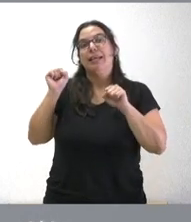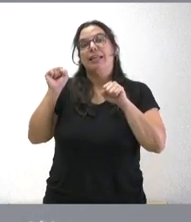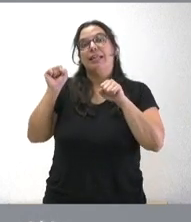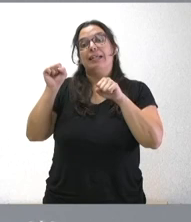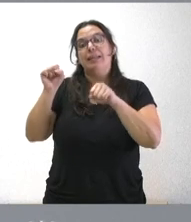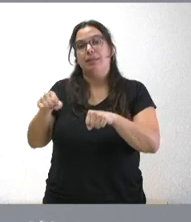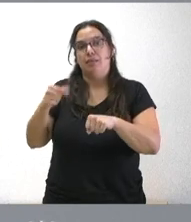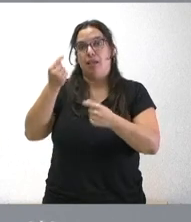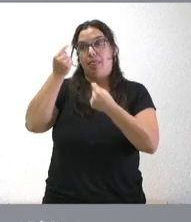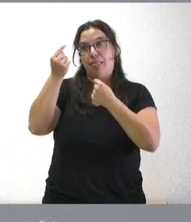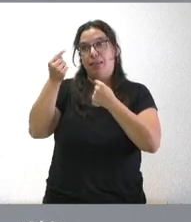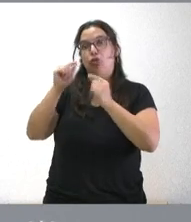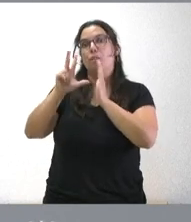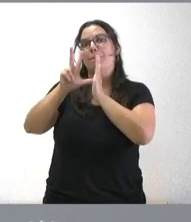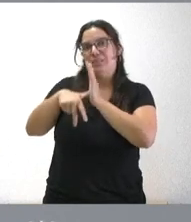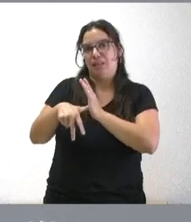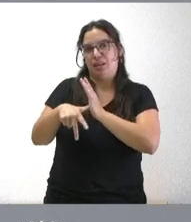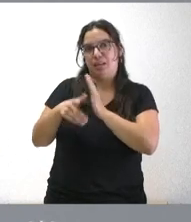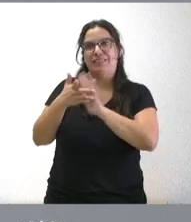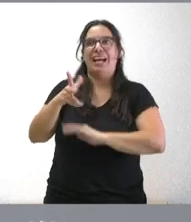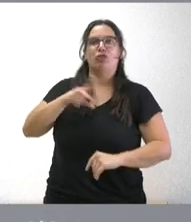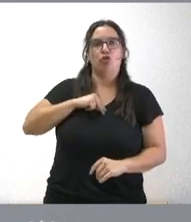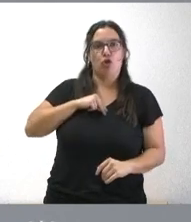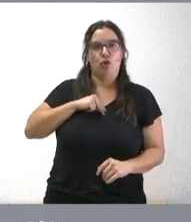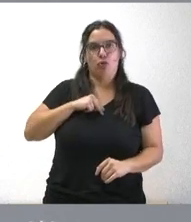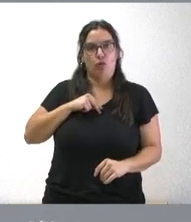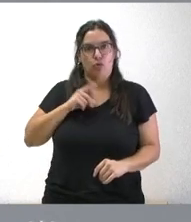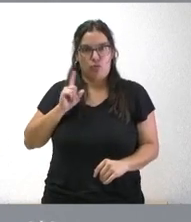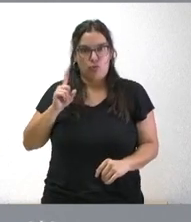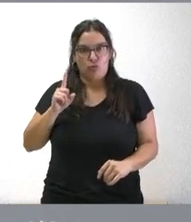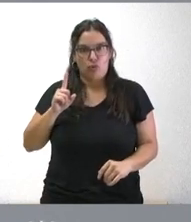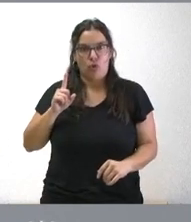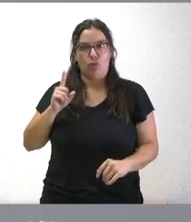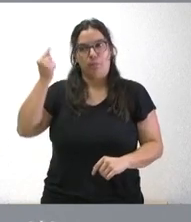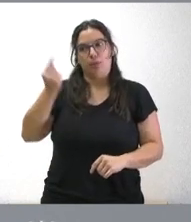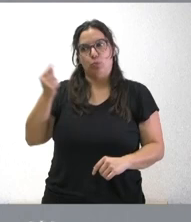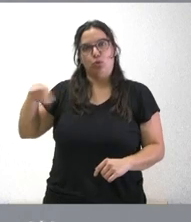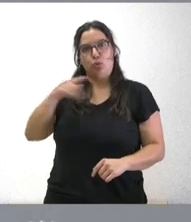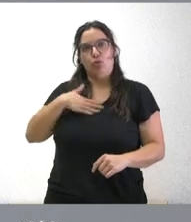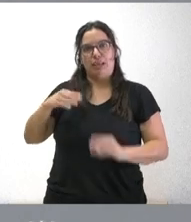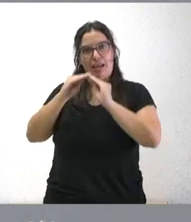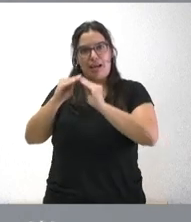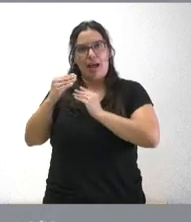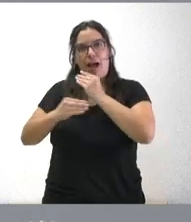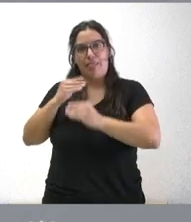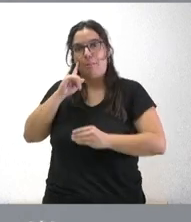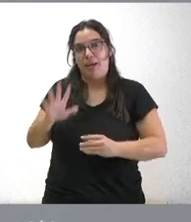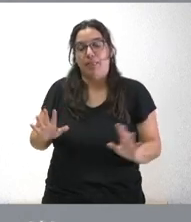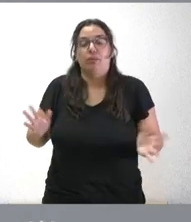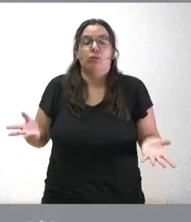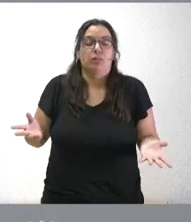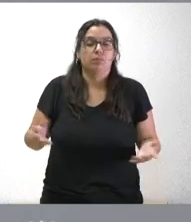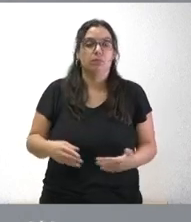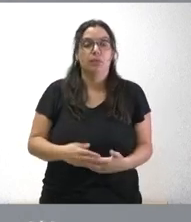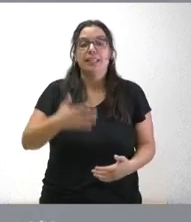aportación de esta información no en una negativa a presentar el presupuesto por parte del Estado ni a presentar esta información por tanto